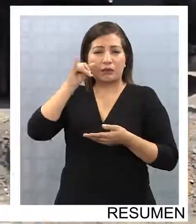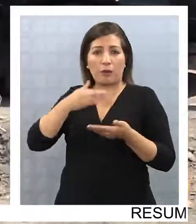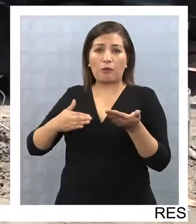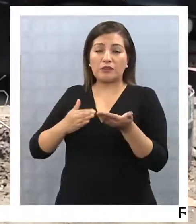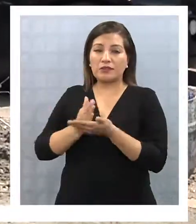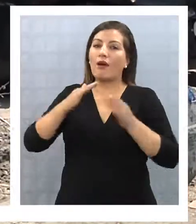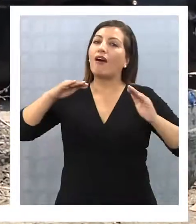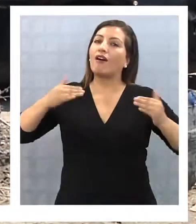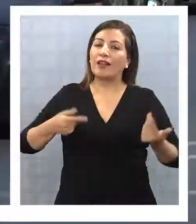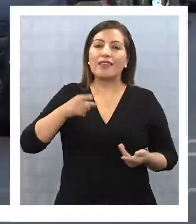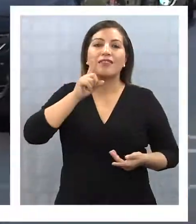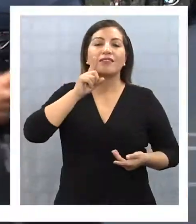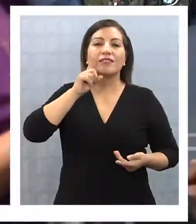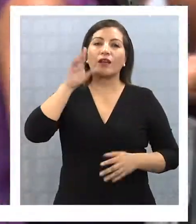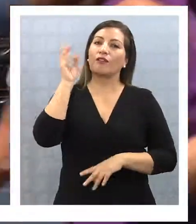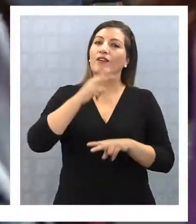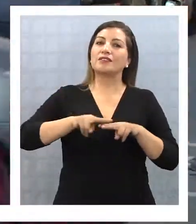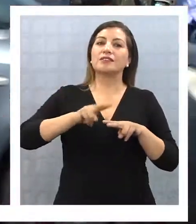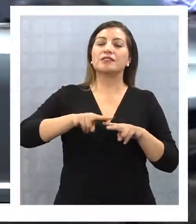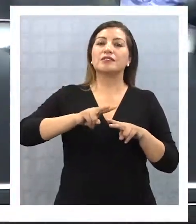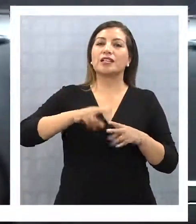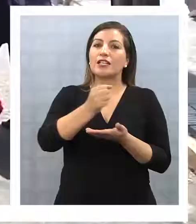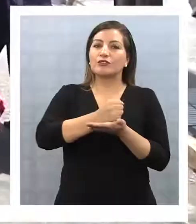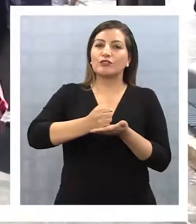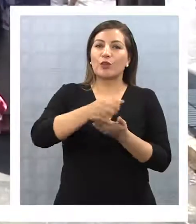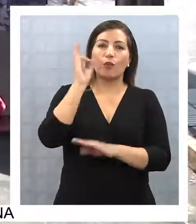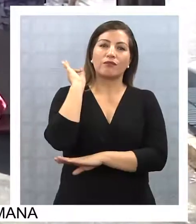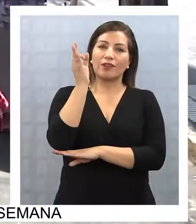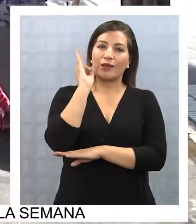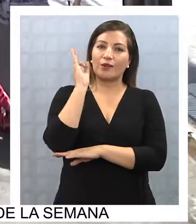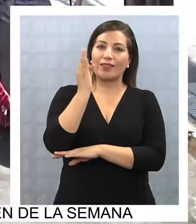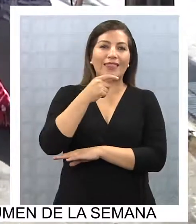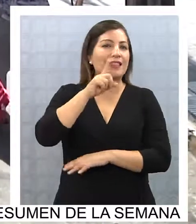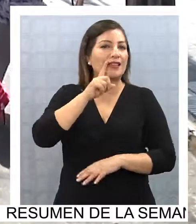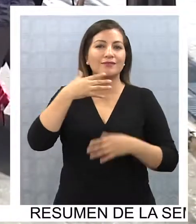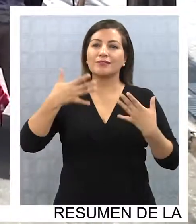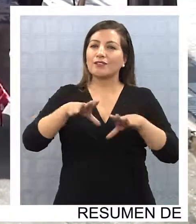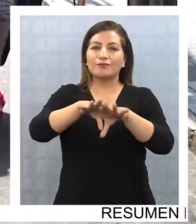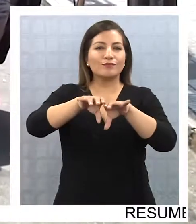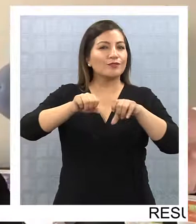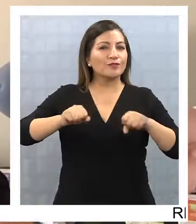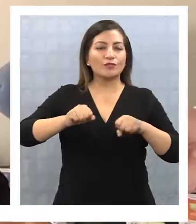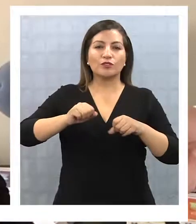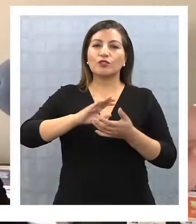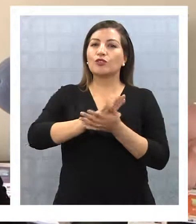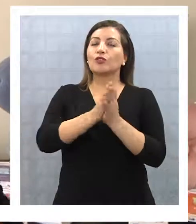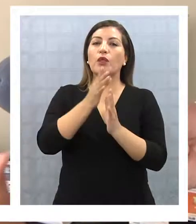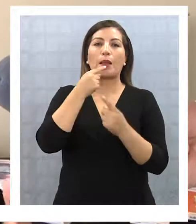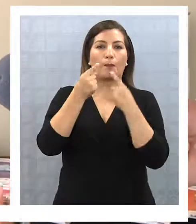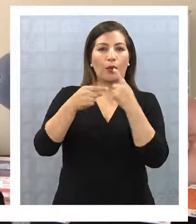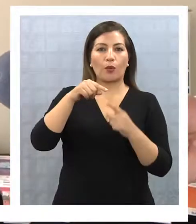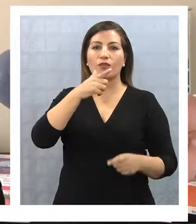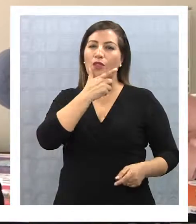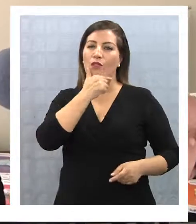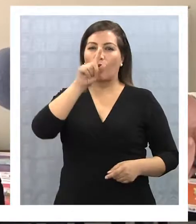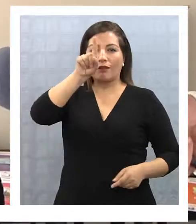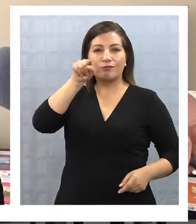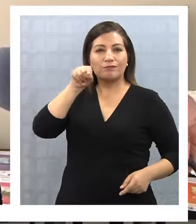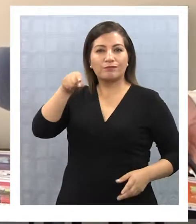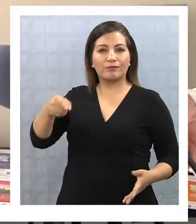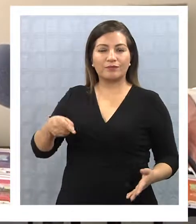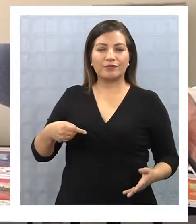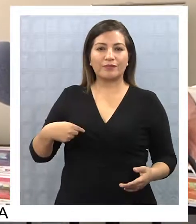tiempo. Y hoy día ya nos vamos a reunir con los gremios a ver que esté consolidado todos los cuestionamientos que se les presentan a la hora de